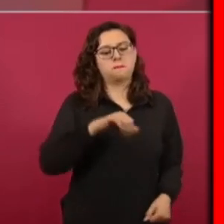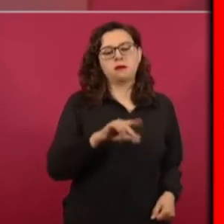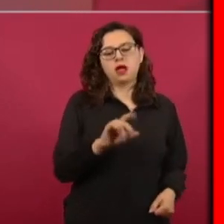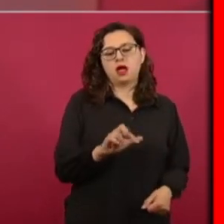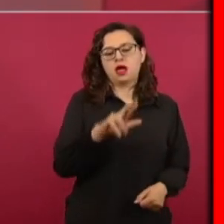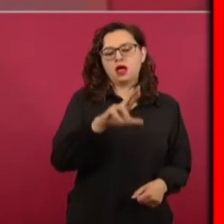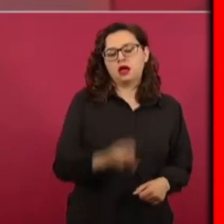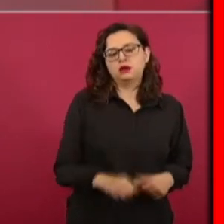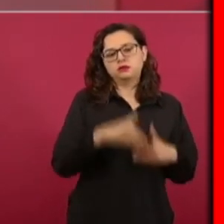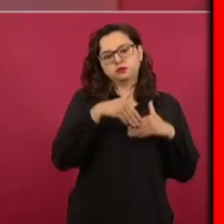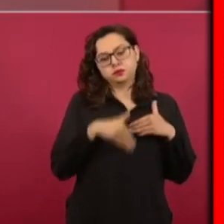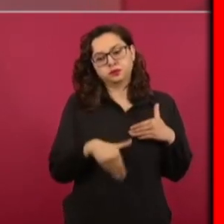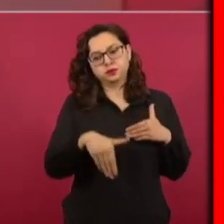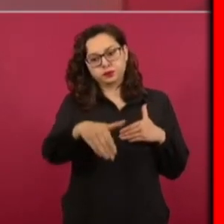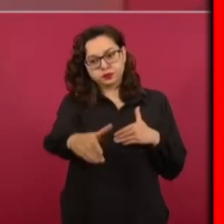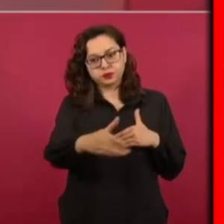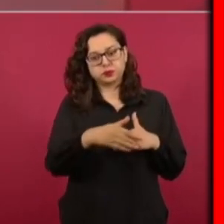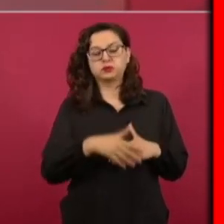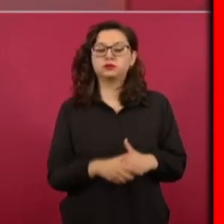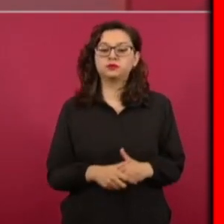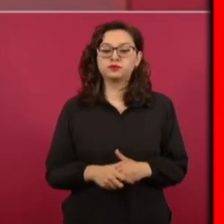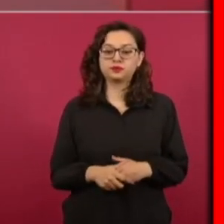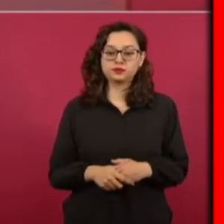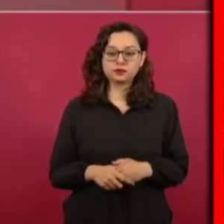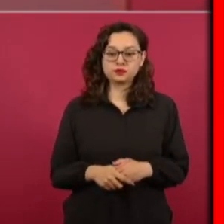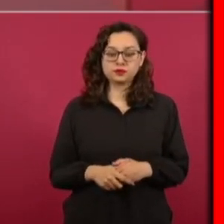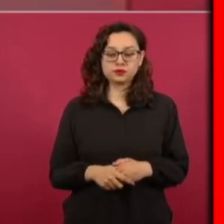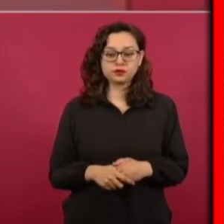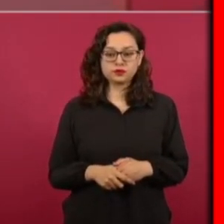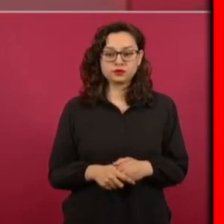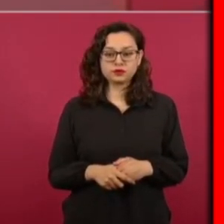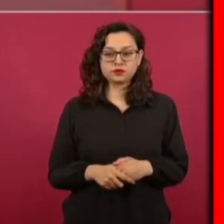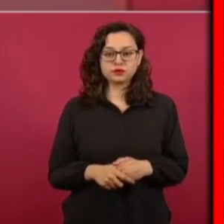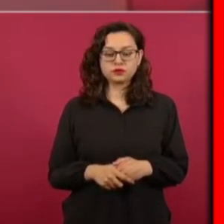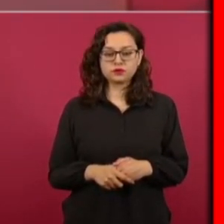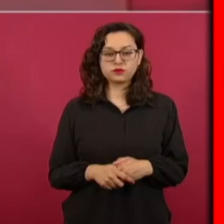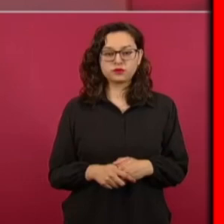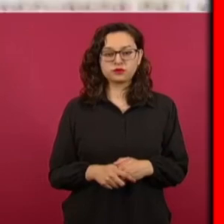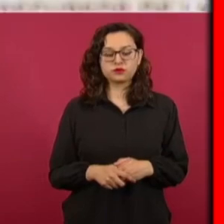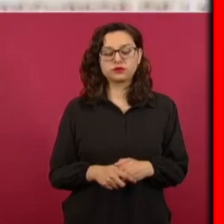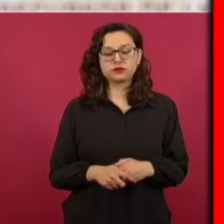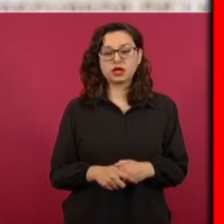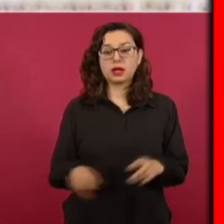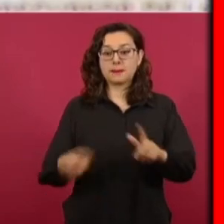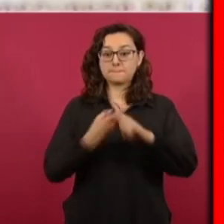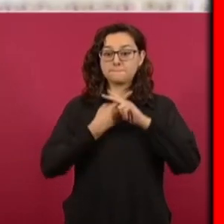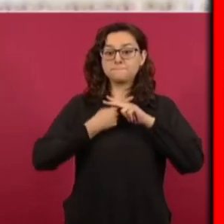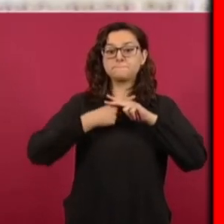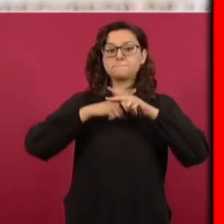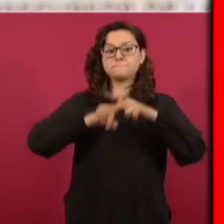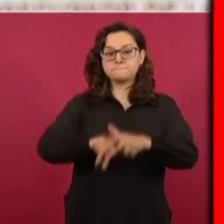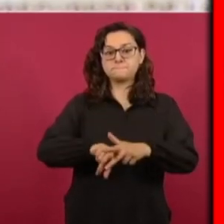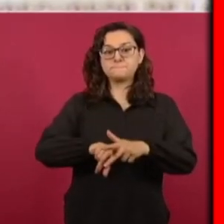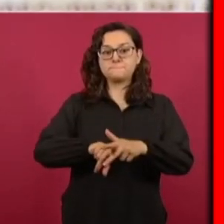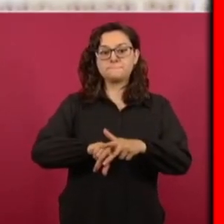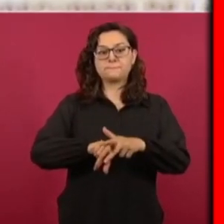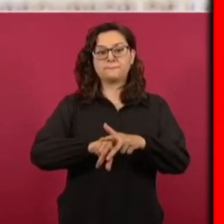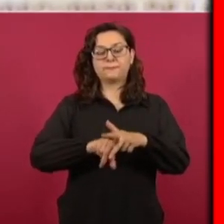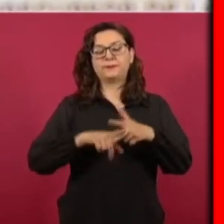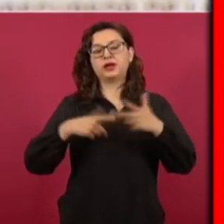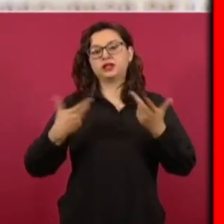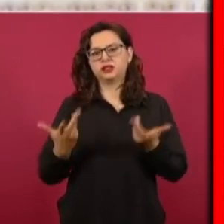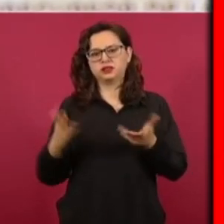eh hay eh levantamientos en contra del movimiento